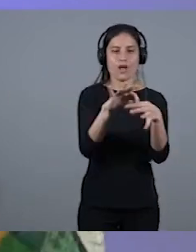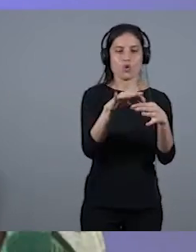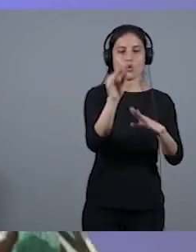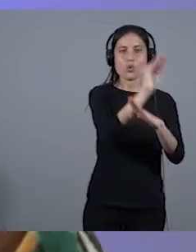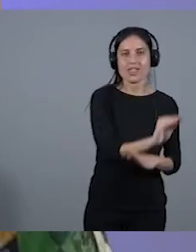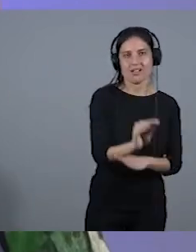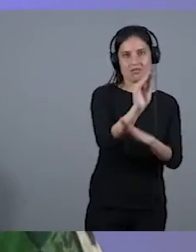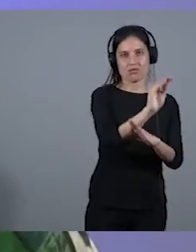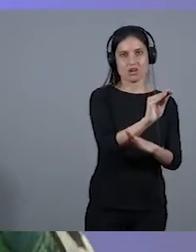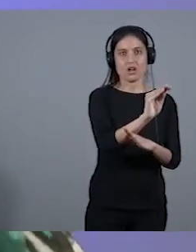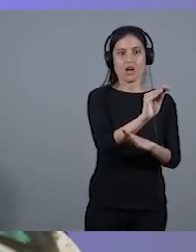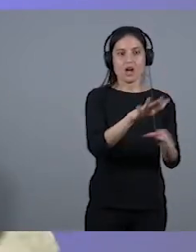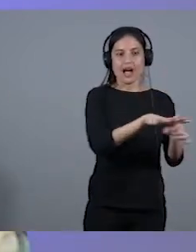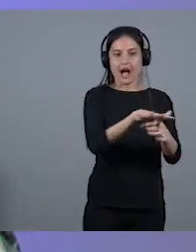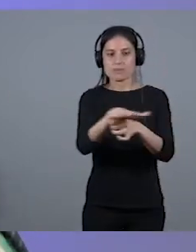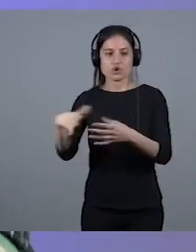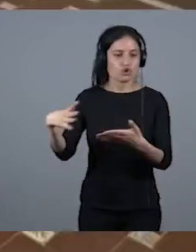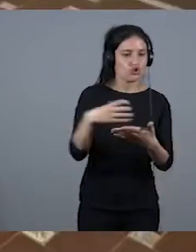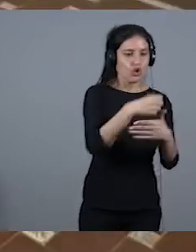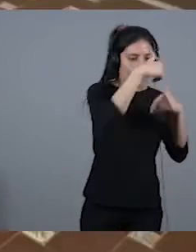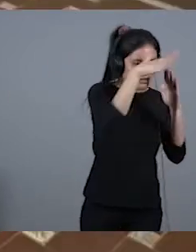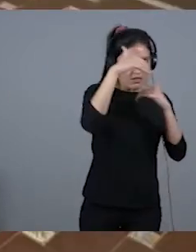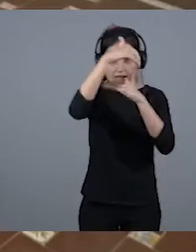de tener un sexto sentido, y de verlas venir.